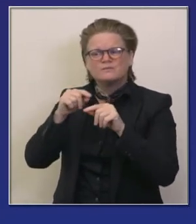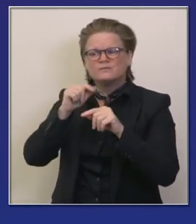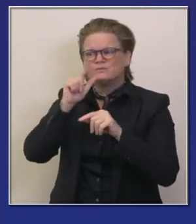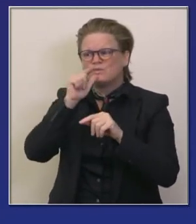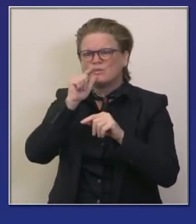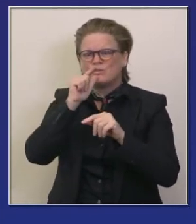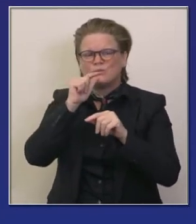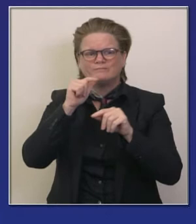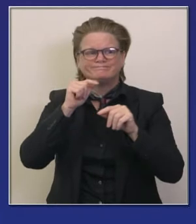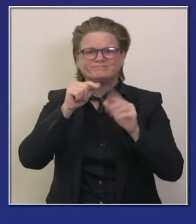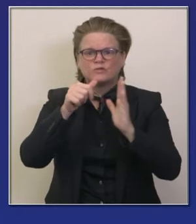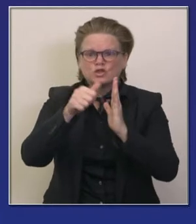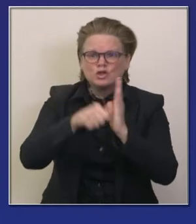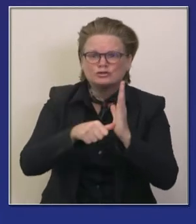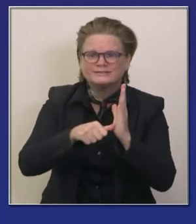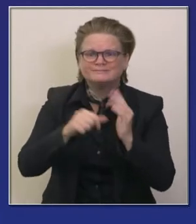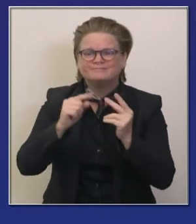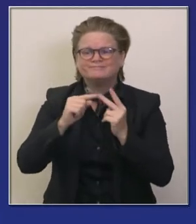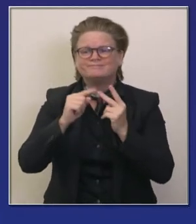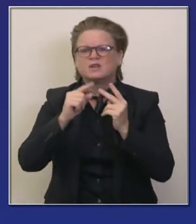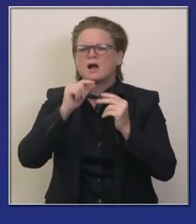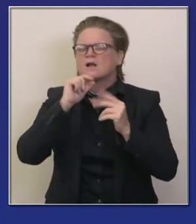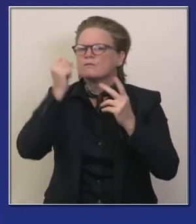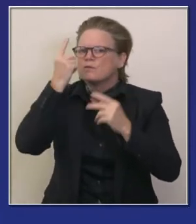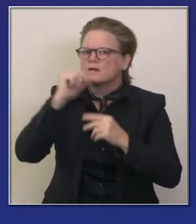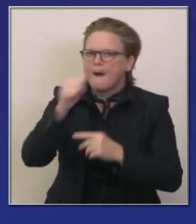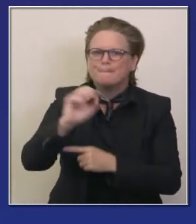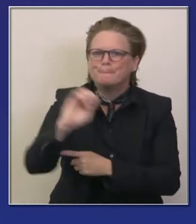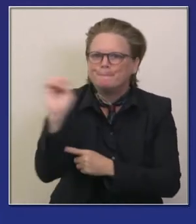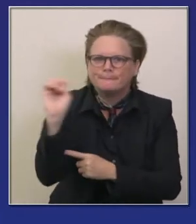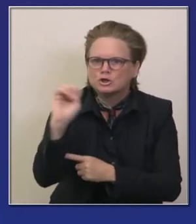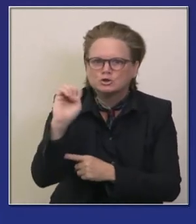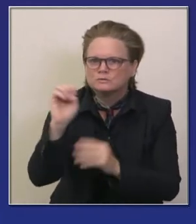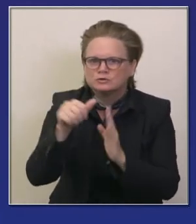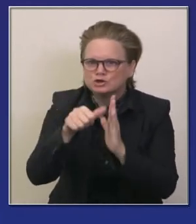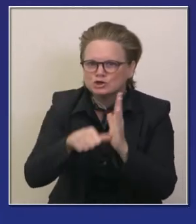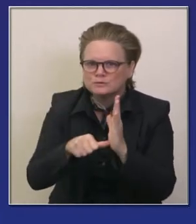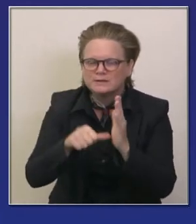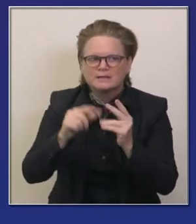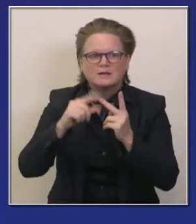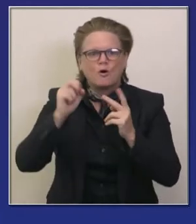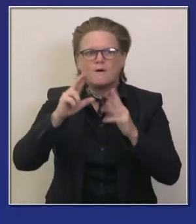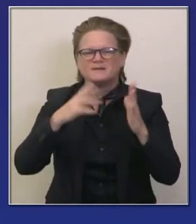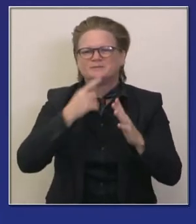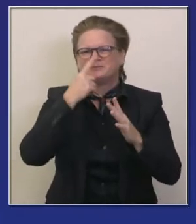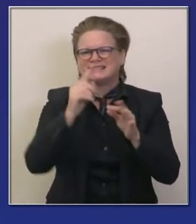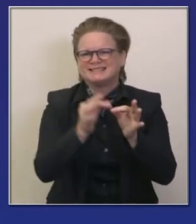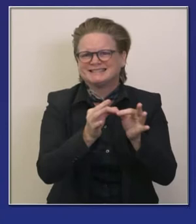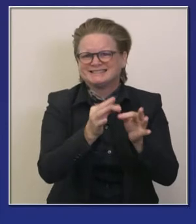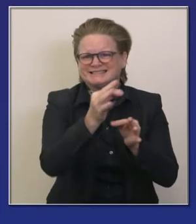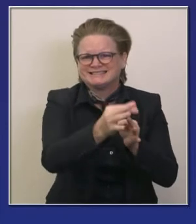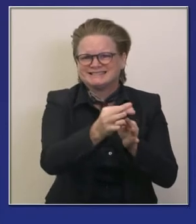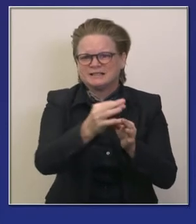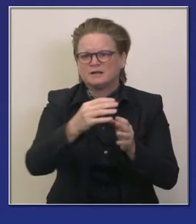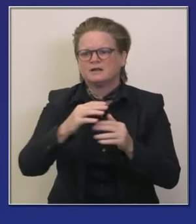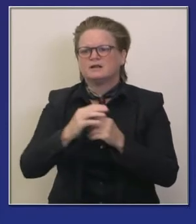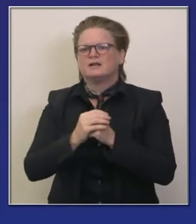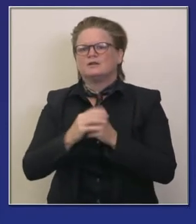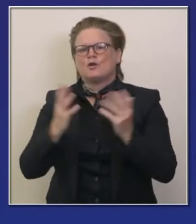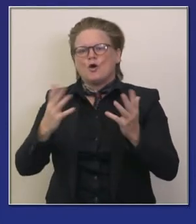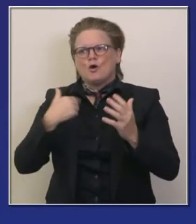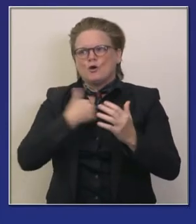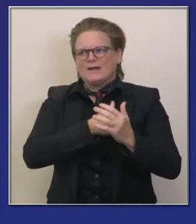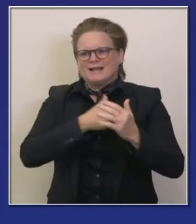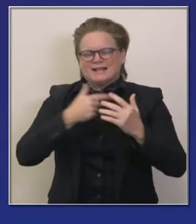han visto cómo hemos modificado hospital por hospital región por región eso precisamente sin mandato hemos estado trabajando